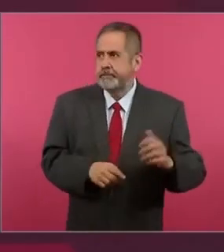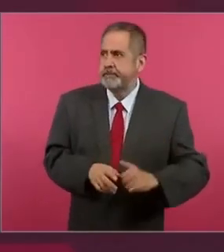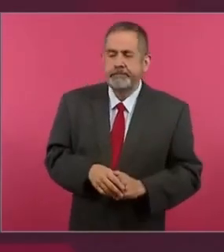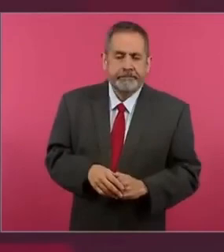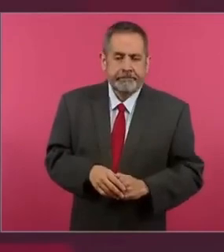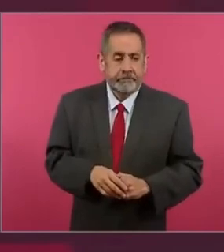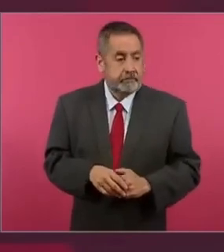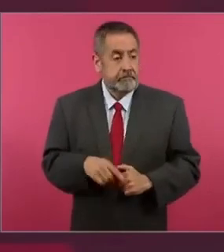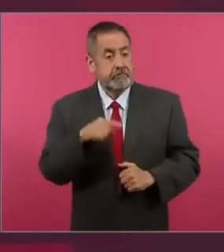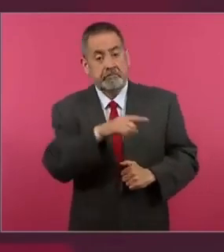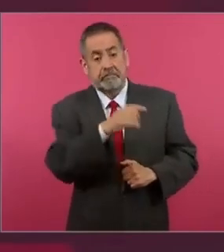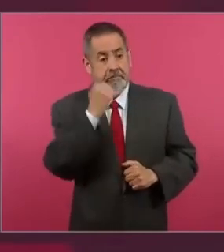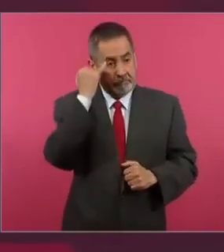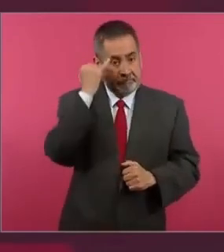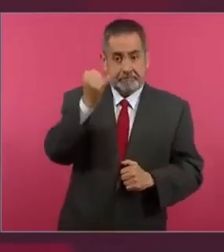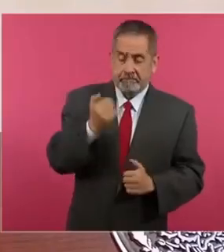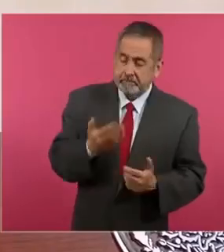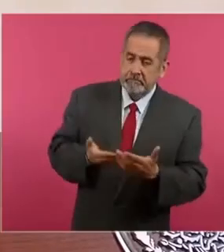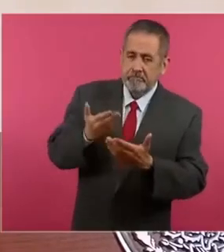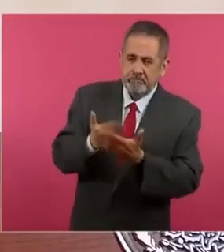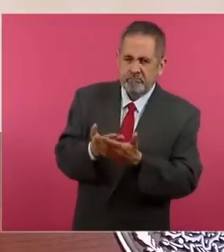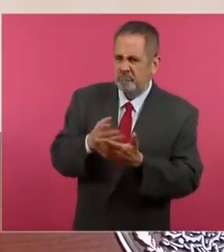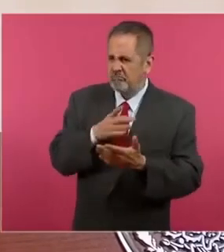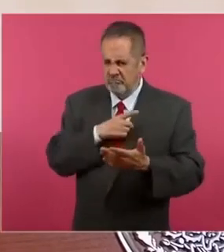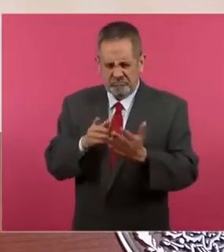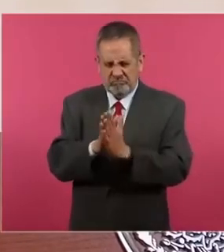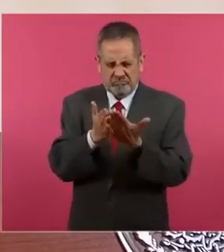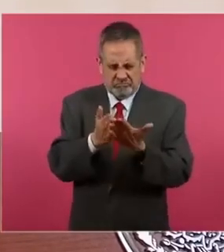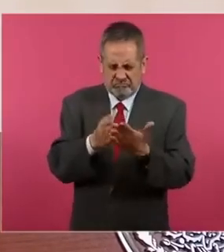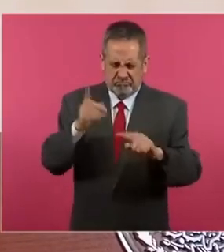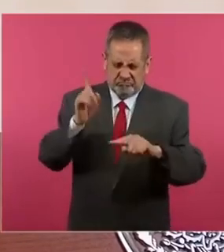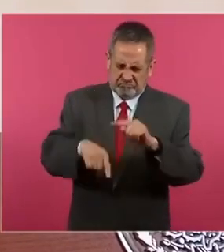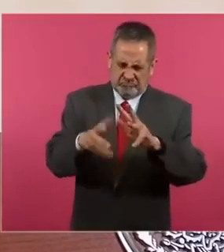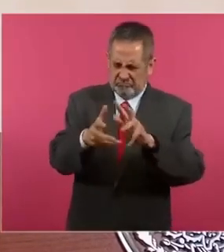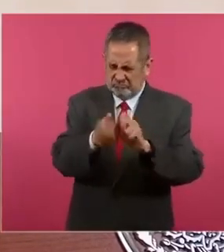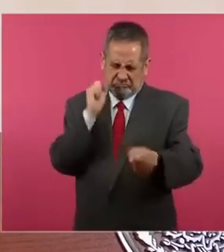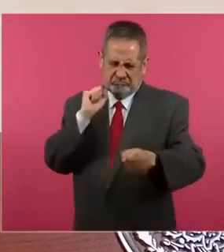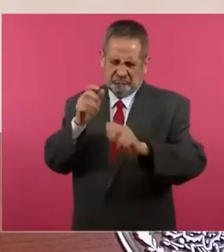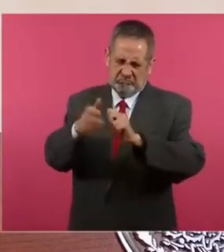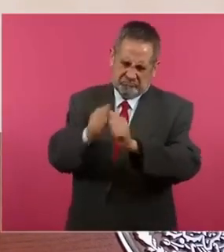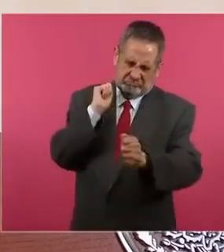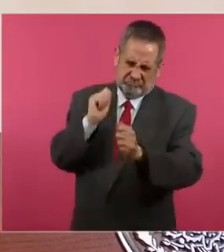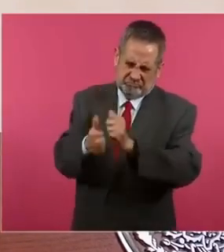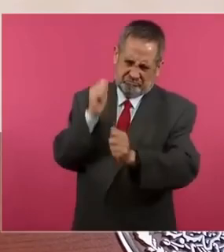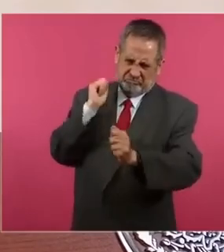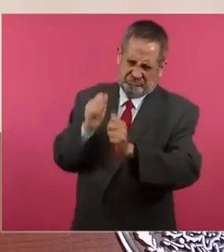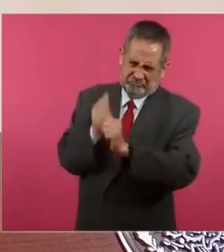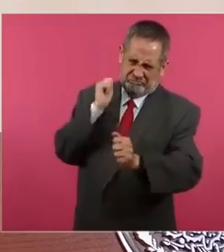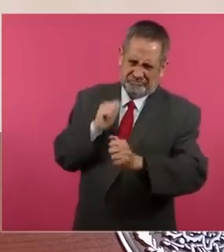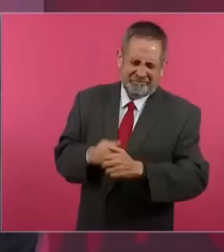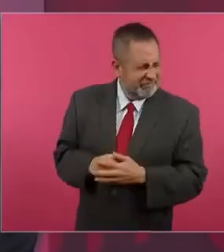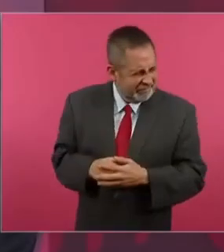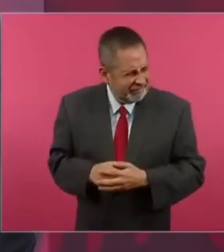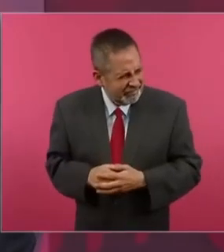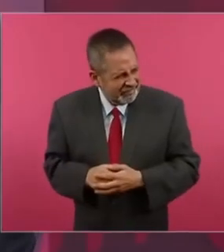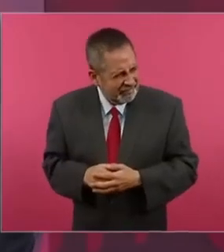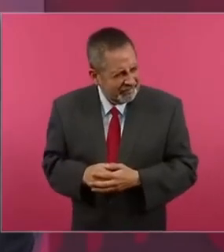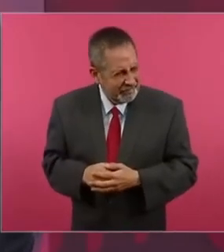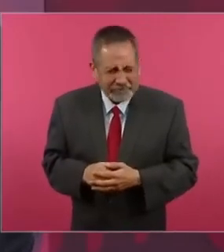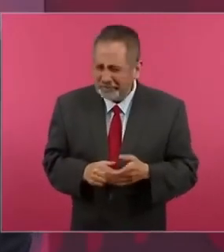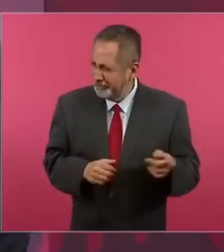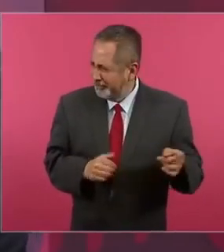planteó que había que arrancarle las hojas a los libros. Pues es como el equivalente